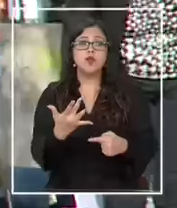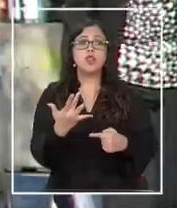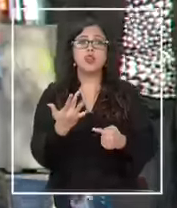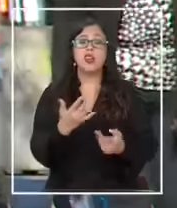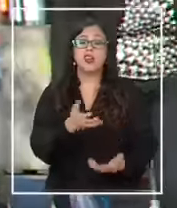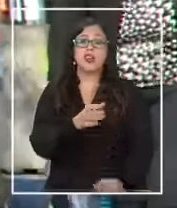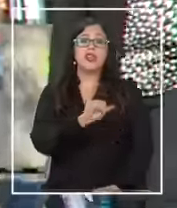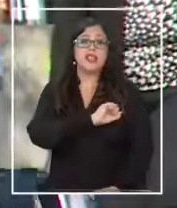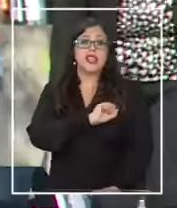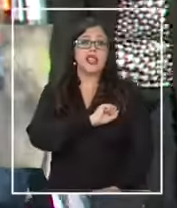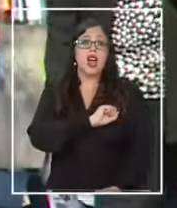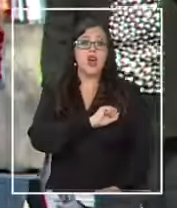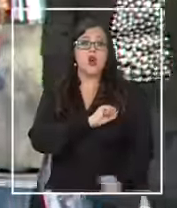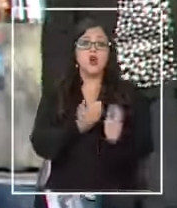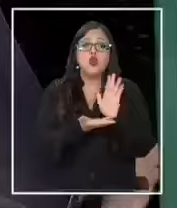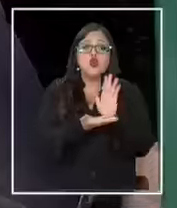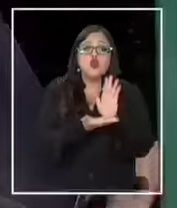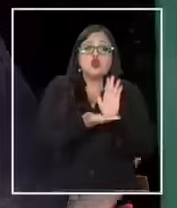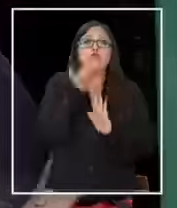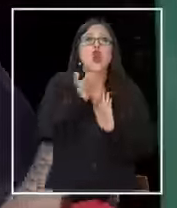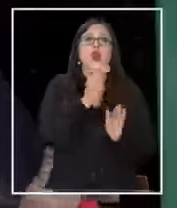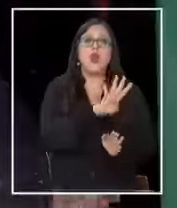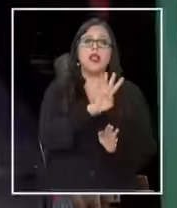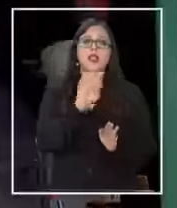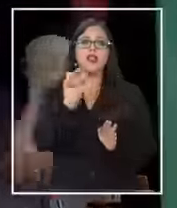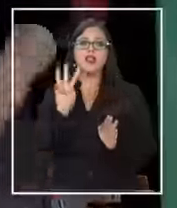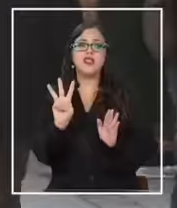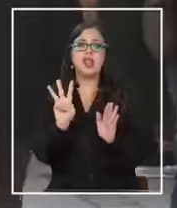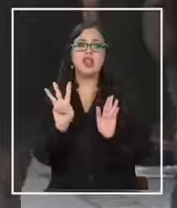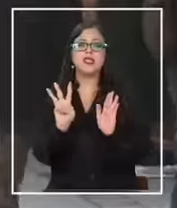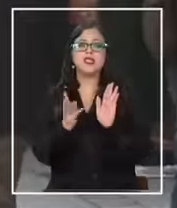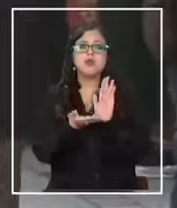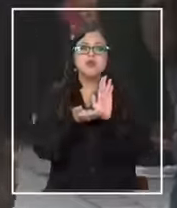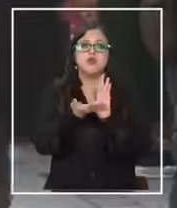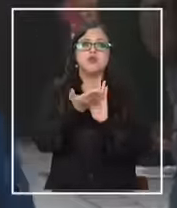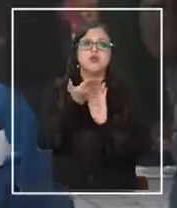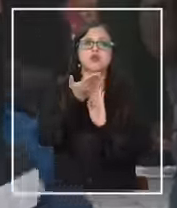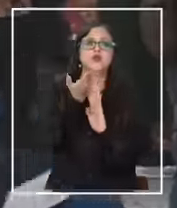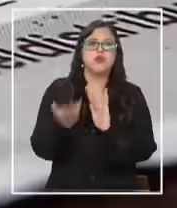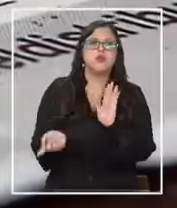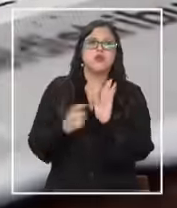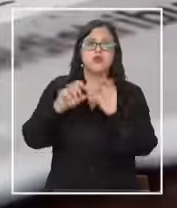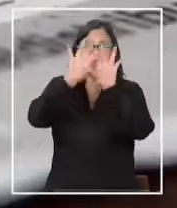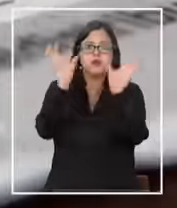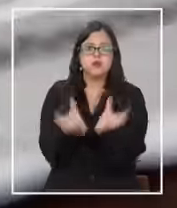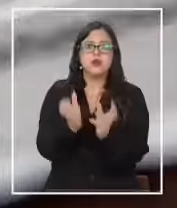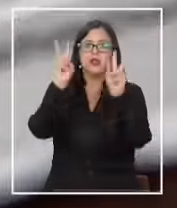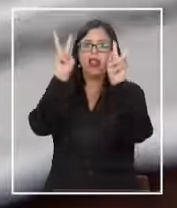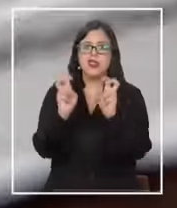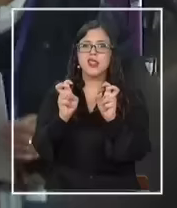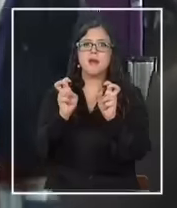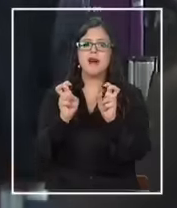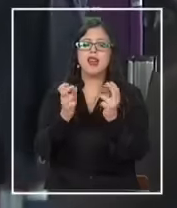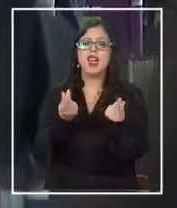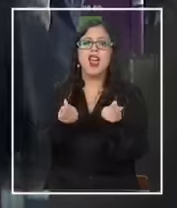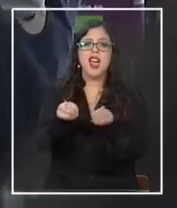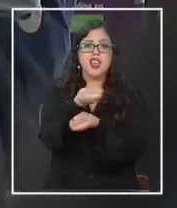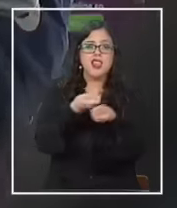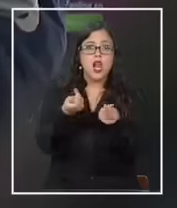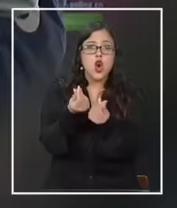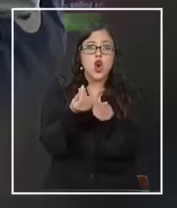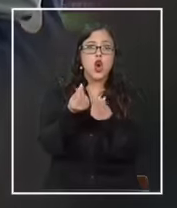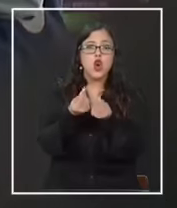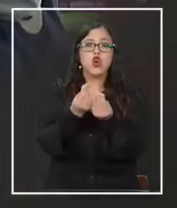puestos a nivel global respecto al ranking del año pasado de la encuesta mundial del costo de la vida que sirve como